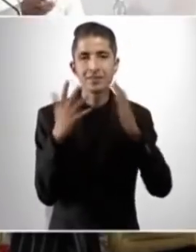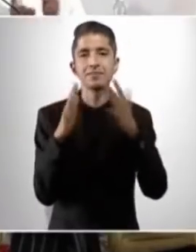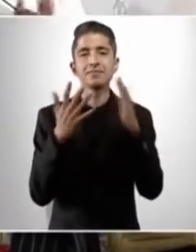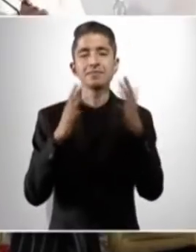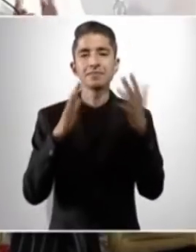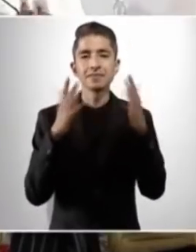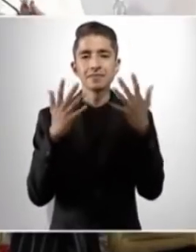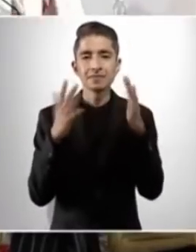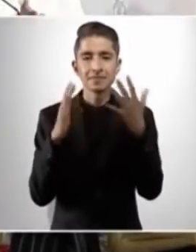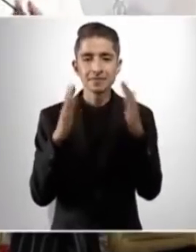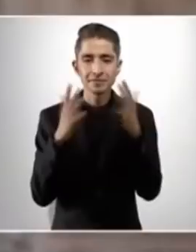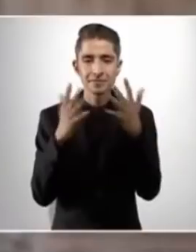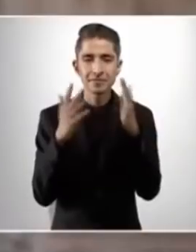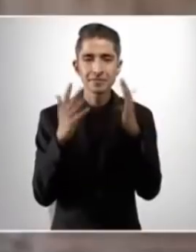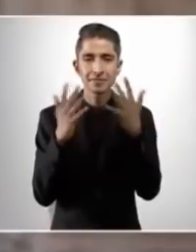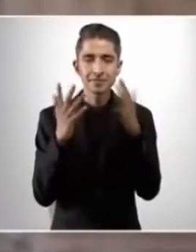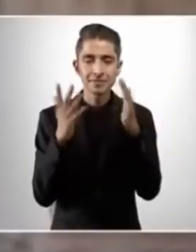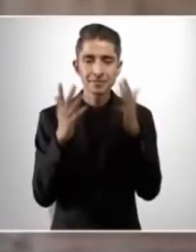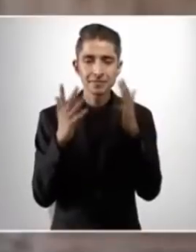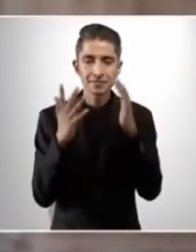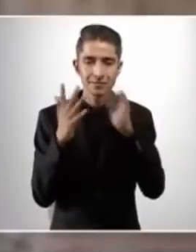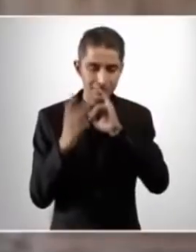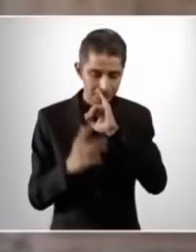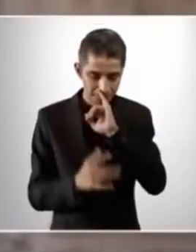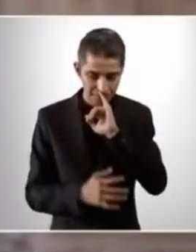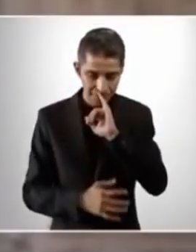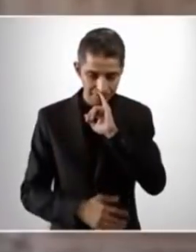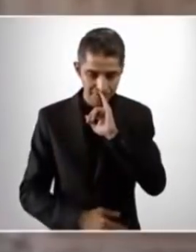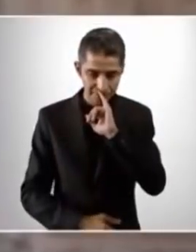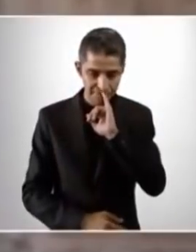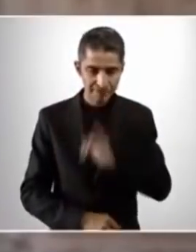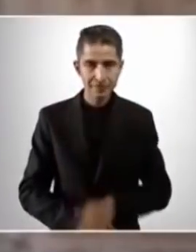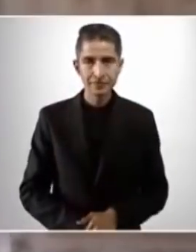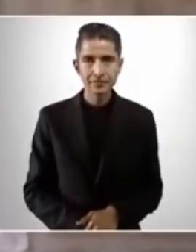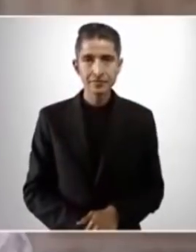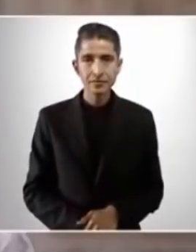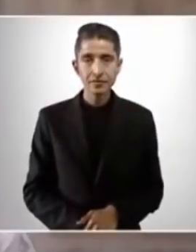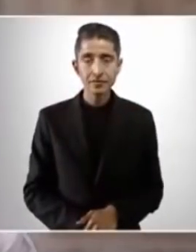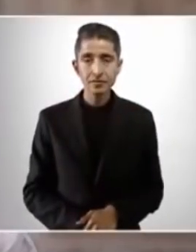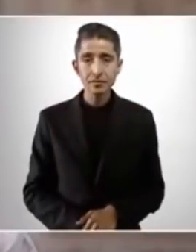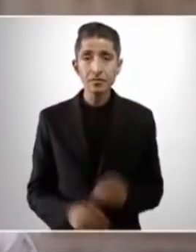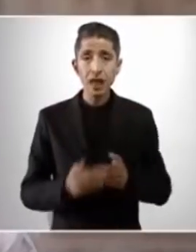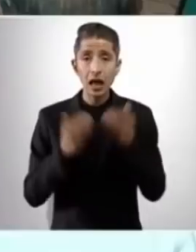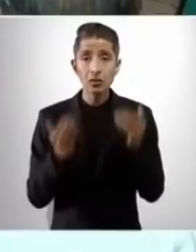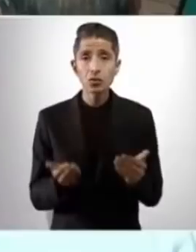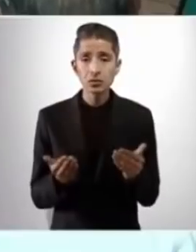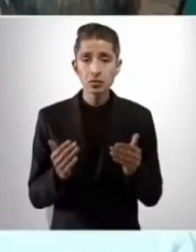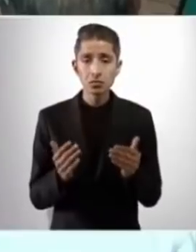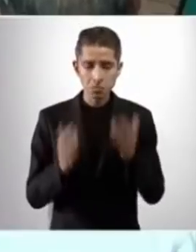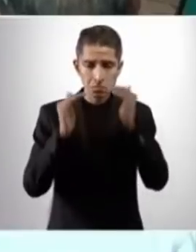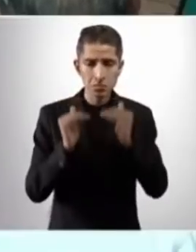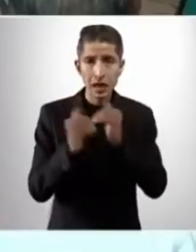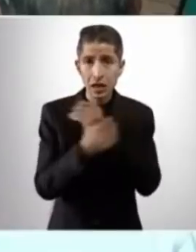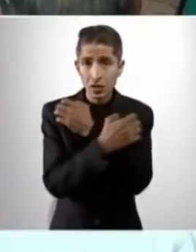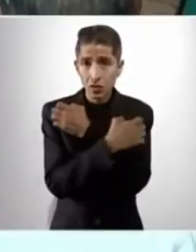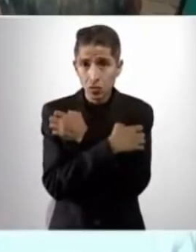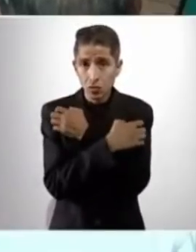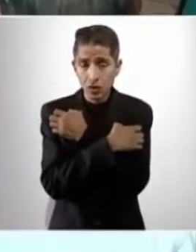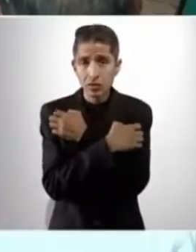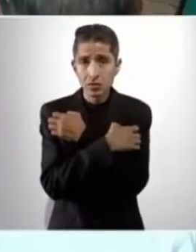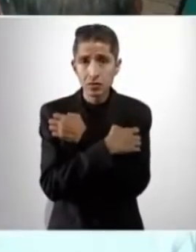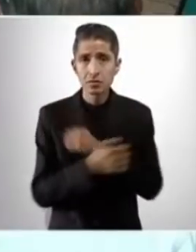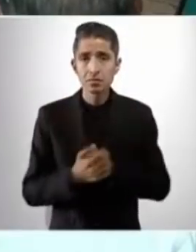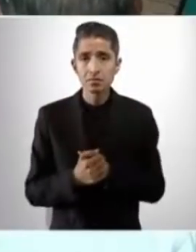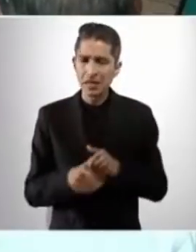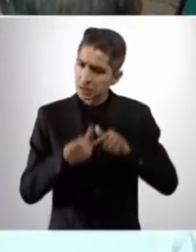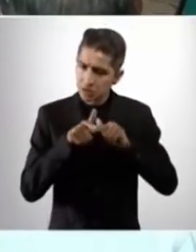educación, pues vamos a